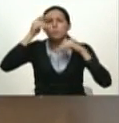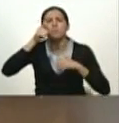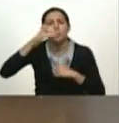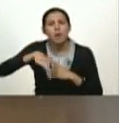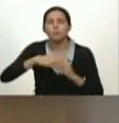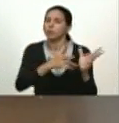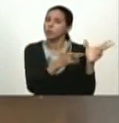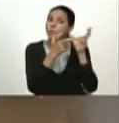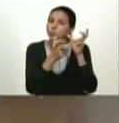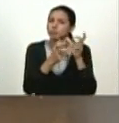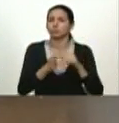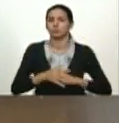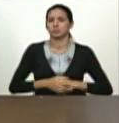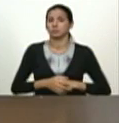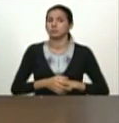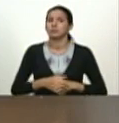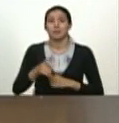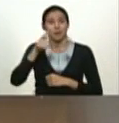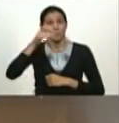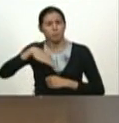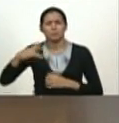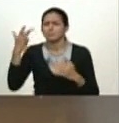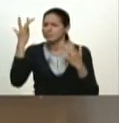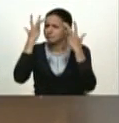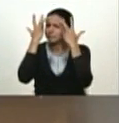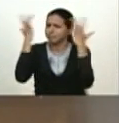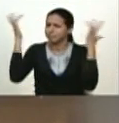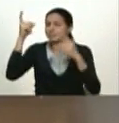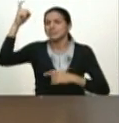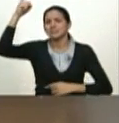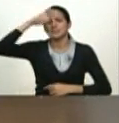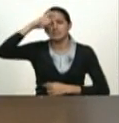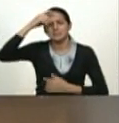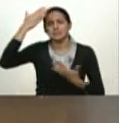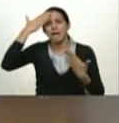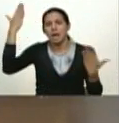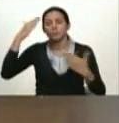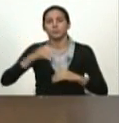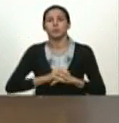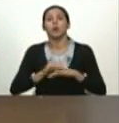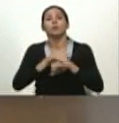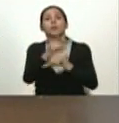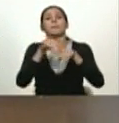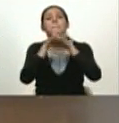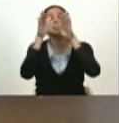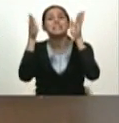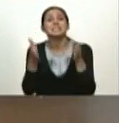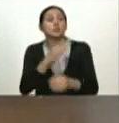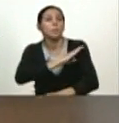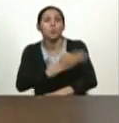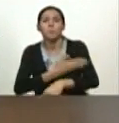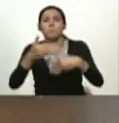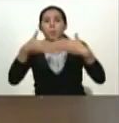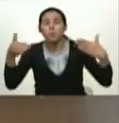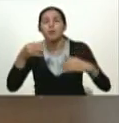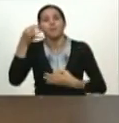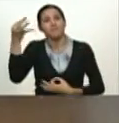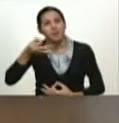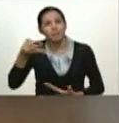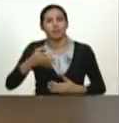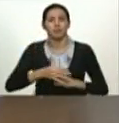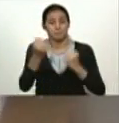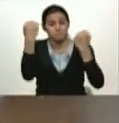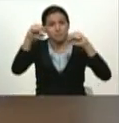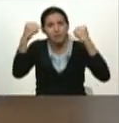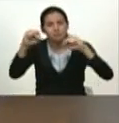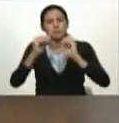pueblo sabio sepan escuchar al pueblo sean ministros del poder popular sean verdaderas ministras del poder popular sean